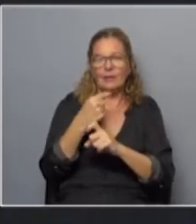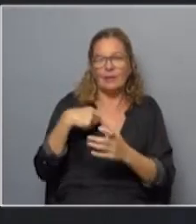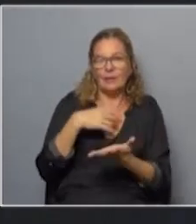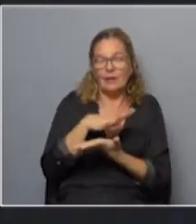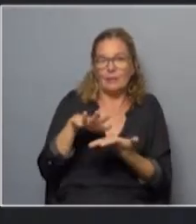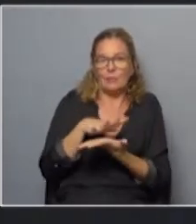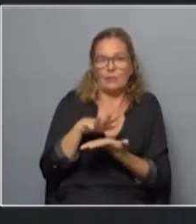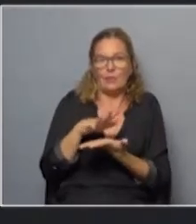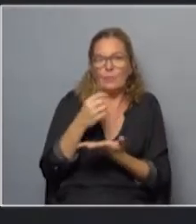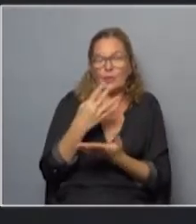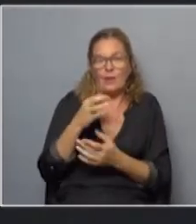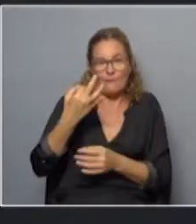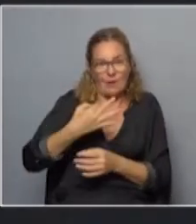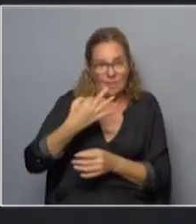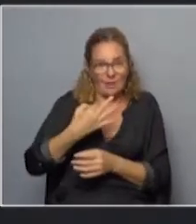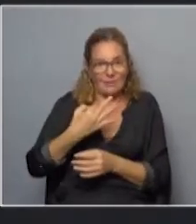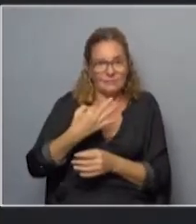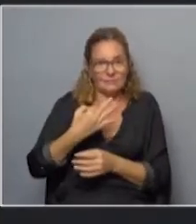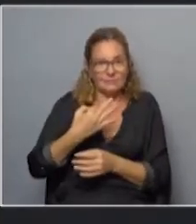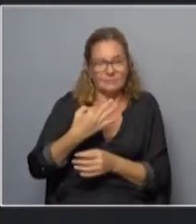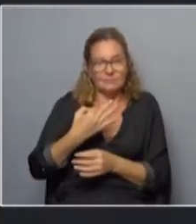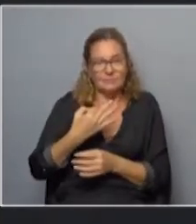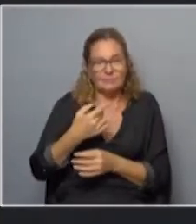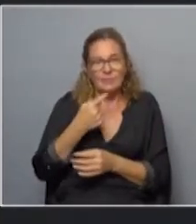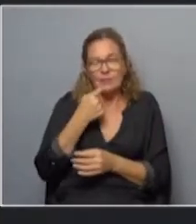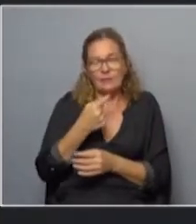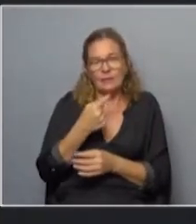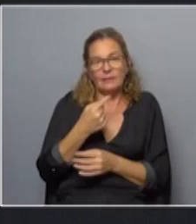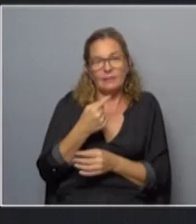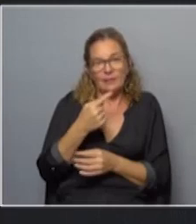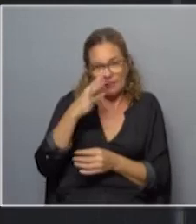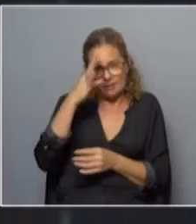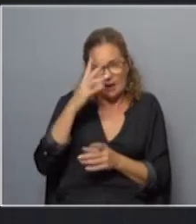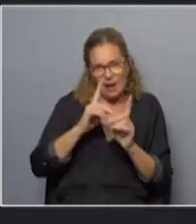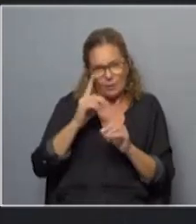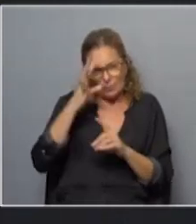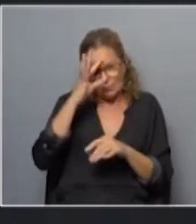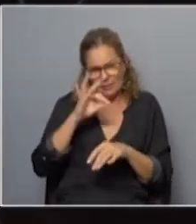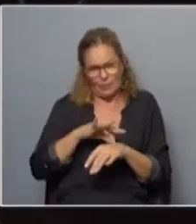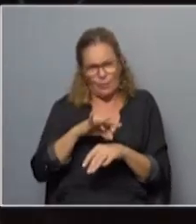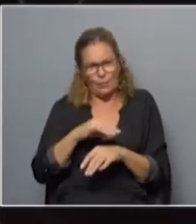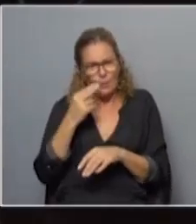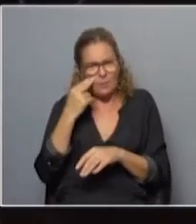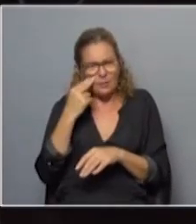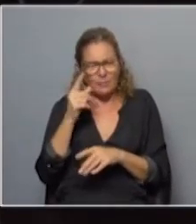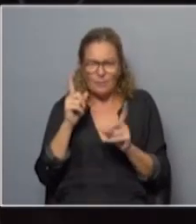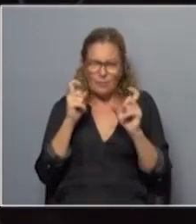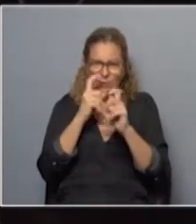situaciones porque en realidad acreditar una ecuación psicológica se nos es muy difícil